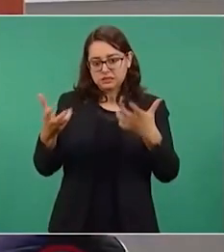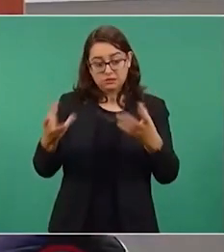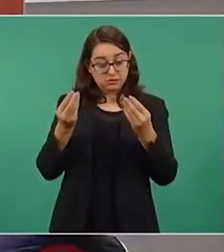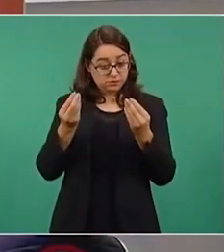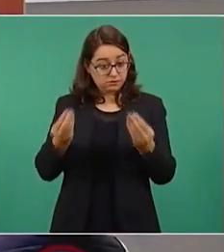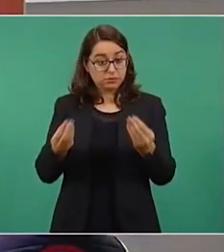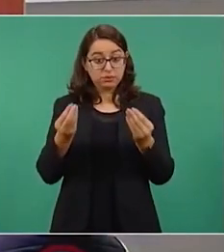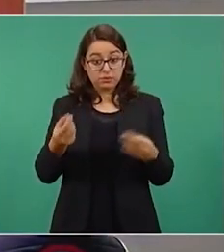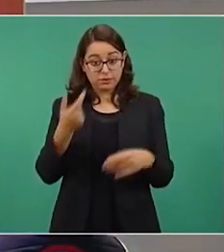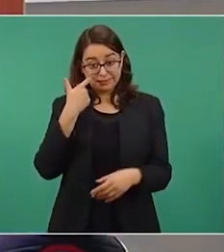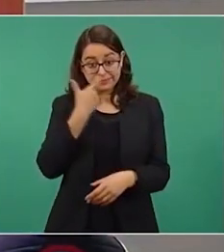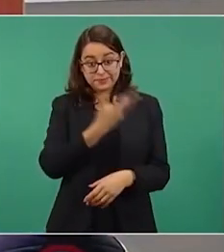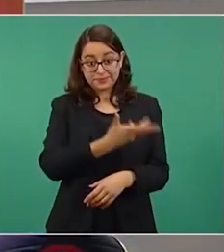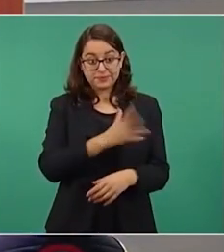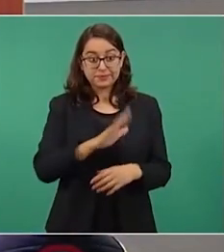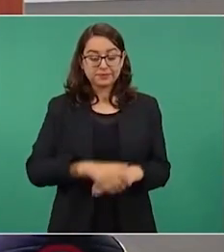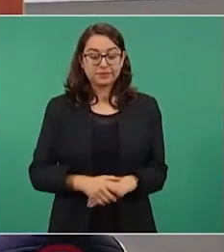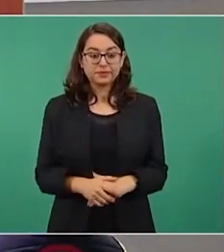Miren,